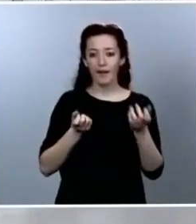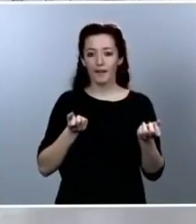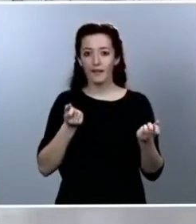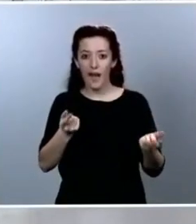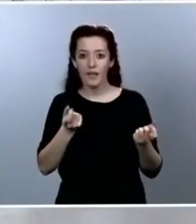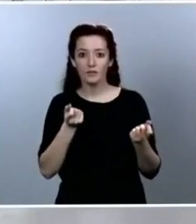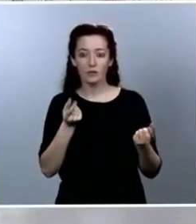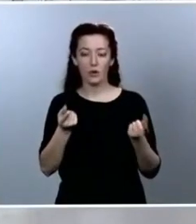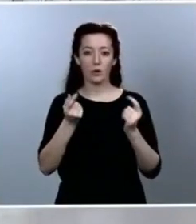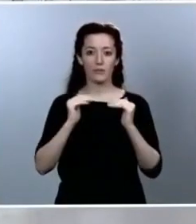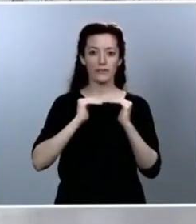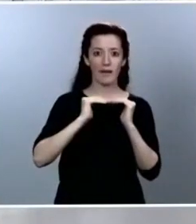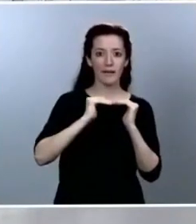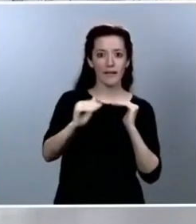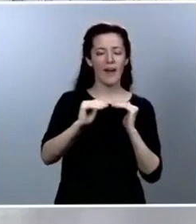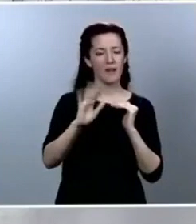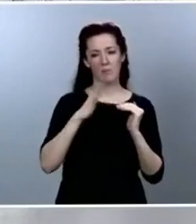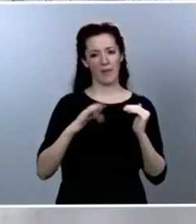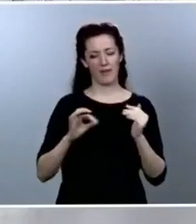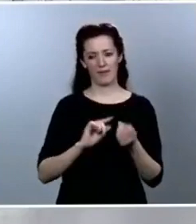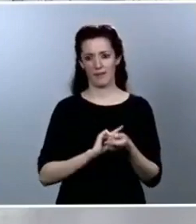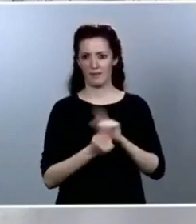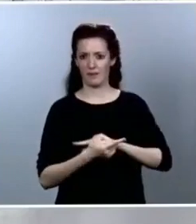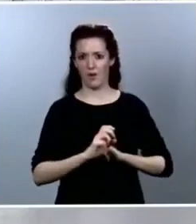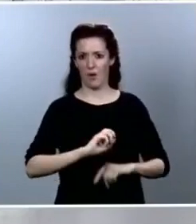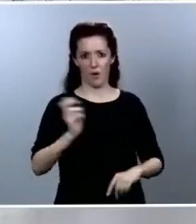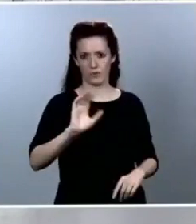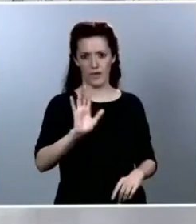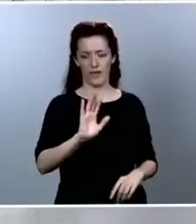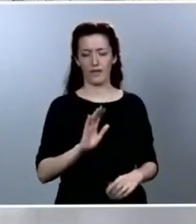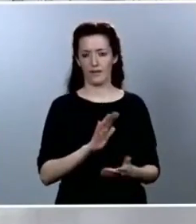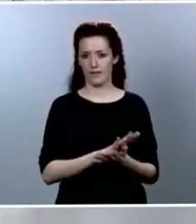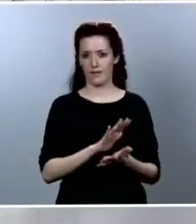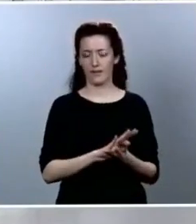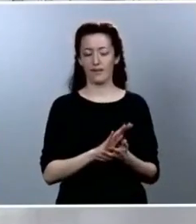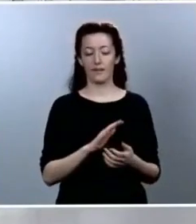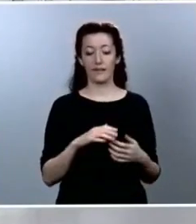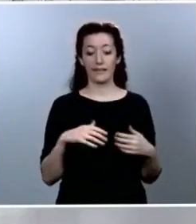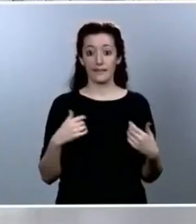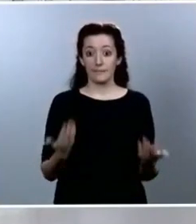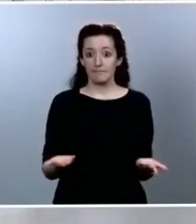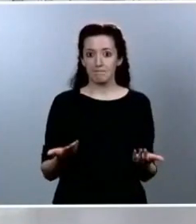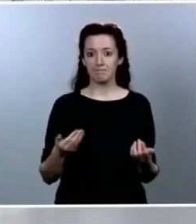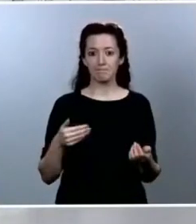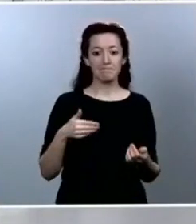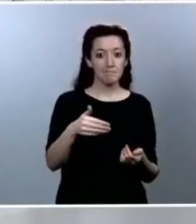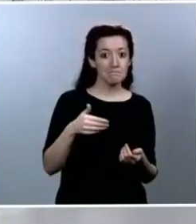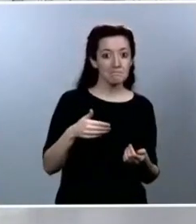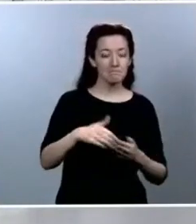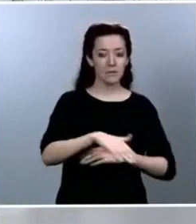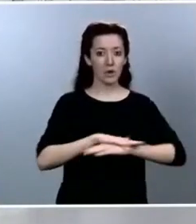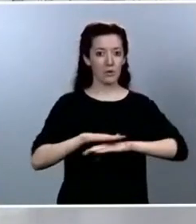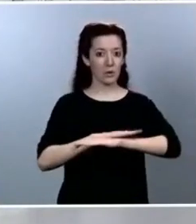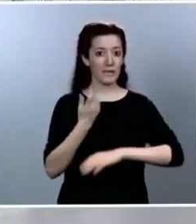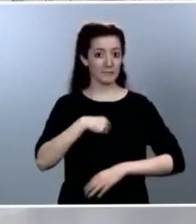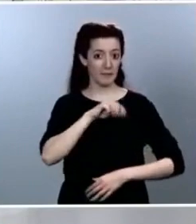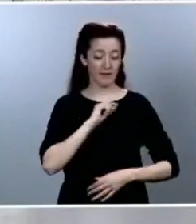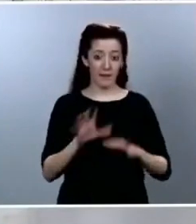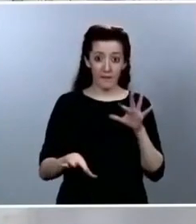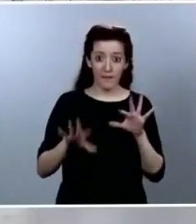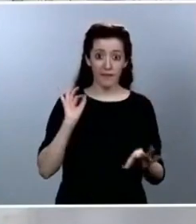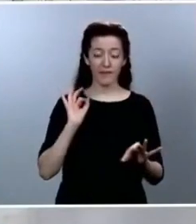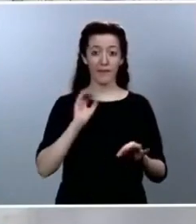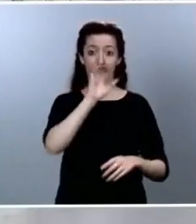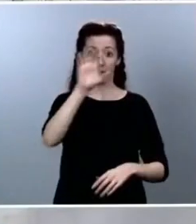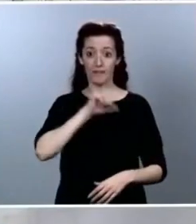¿Cuándo será cuando el Gobierno de España decida que las comunidades puedan usar ese superávit? Muchas gracias.